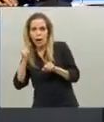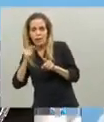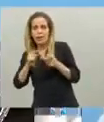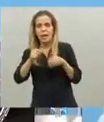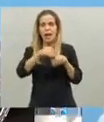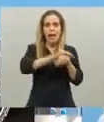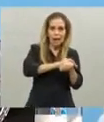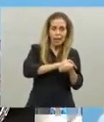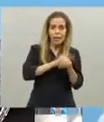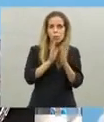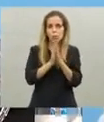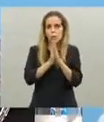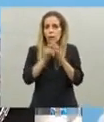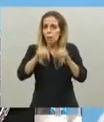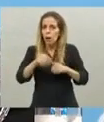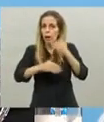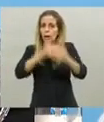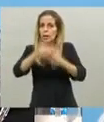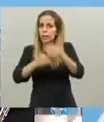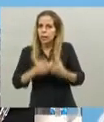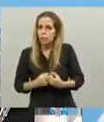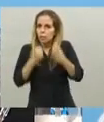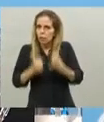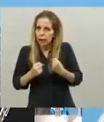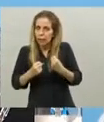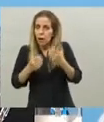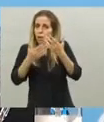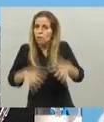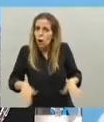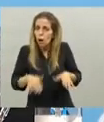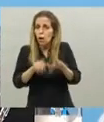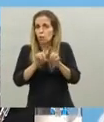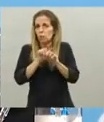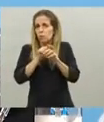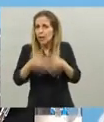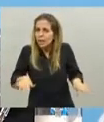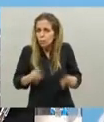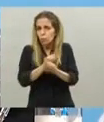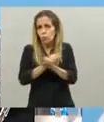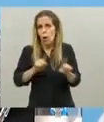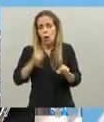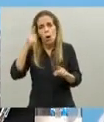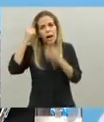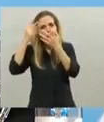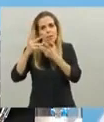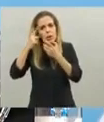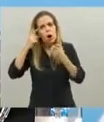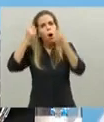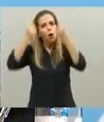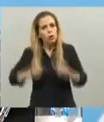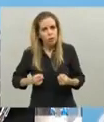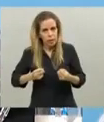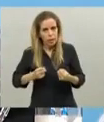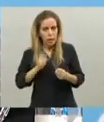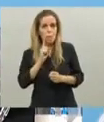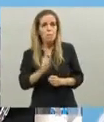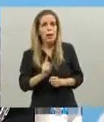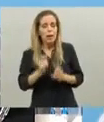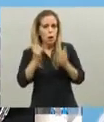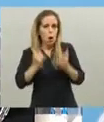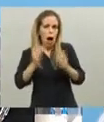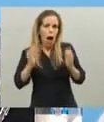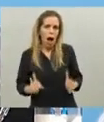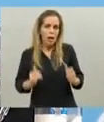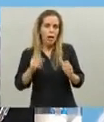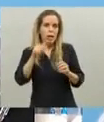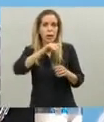no bajar los brazos no relajarnos tener conciencia de que el riesgo existe y